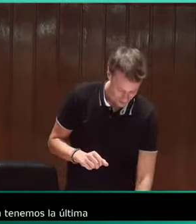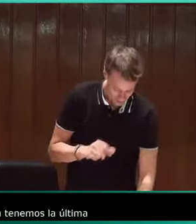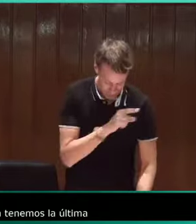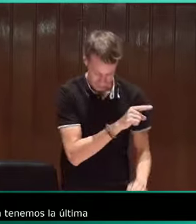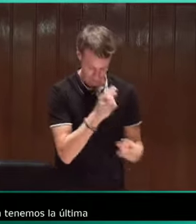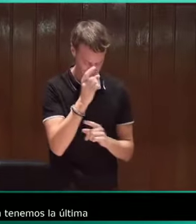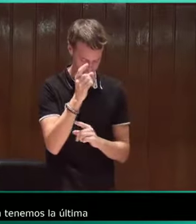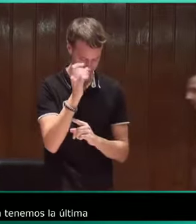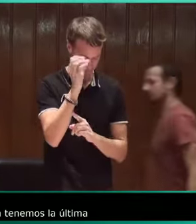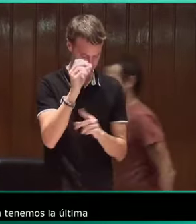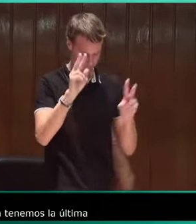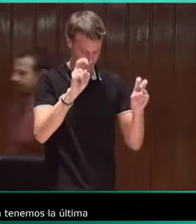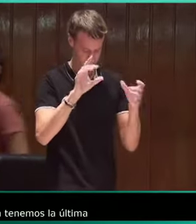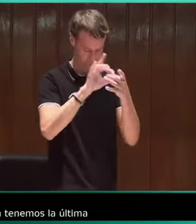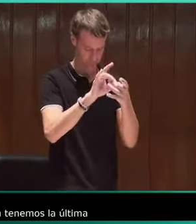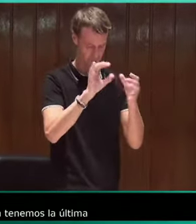Valladolid.